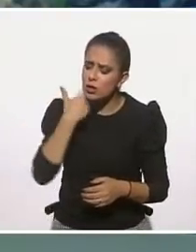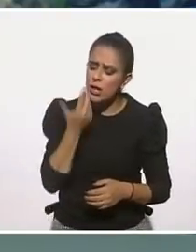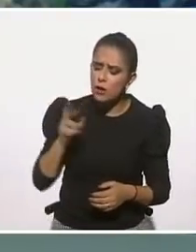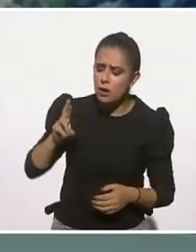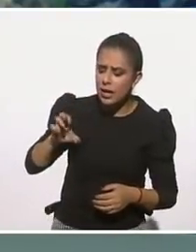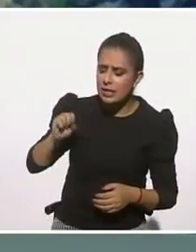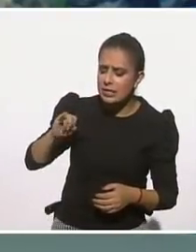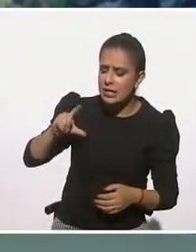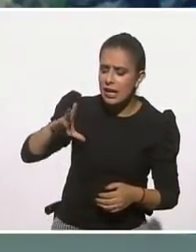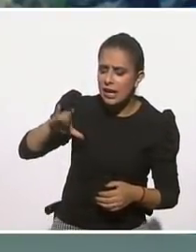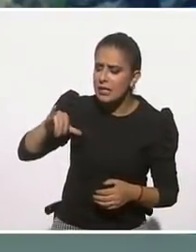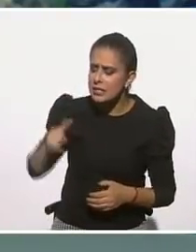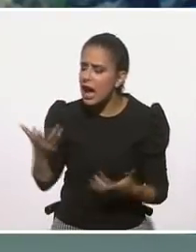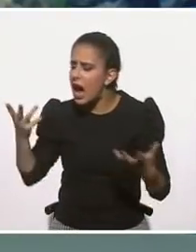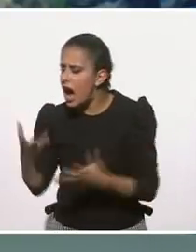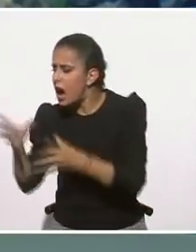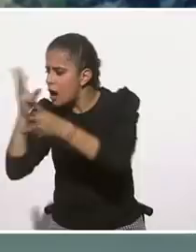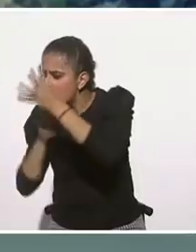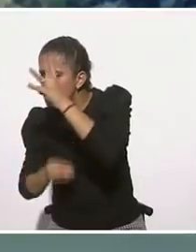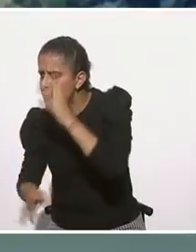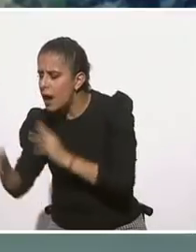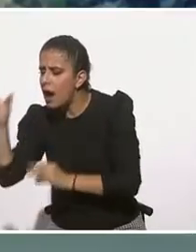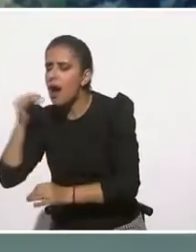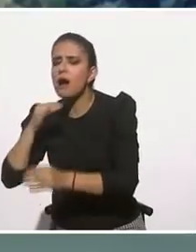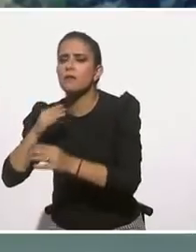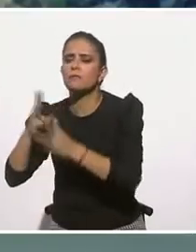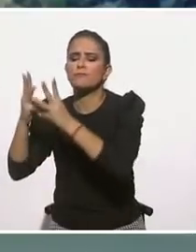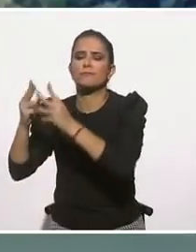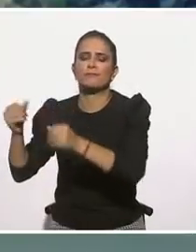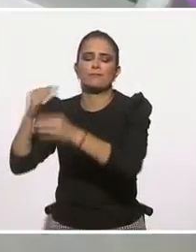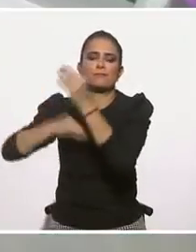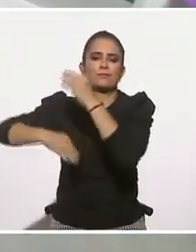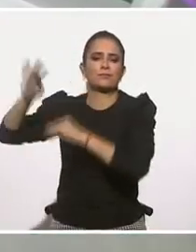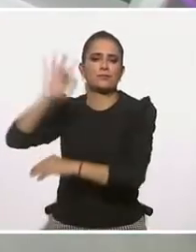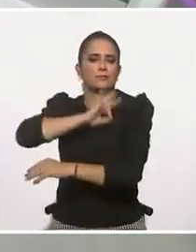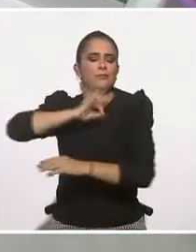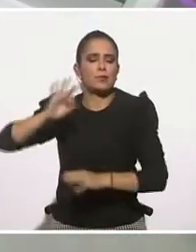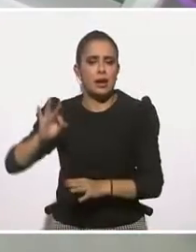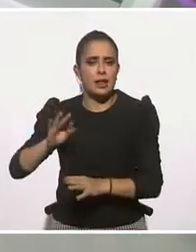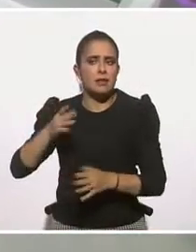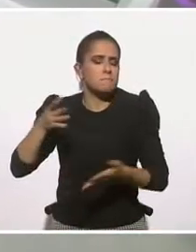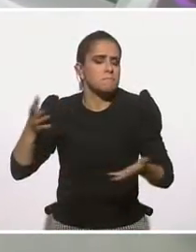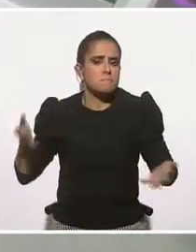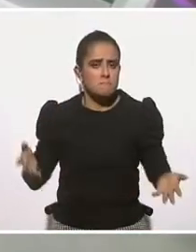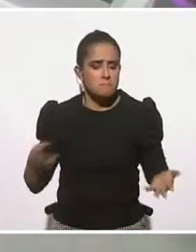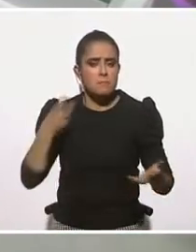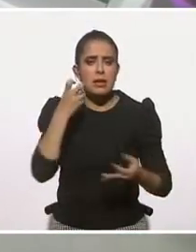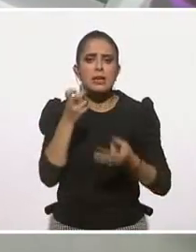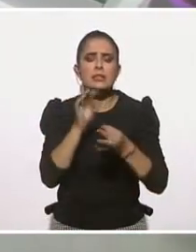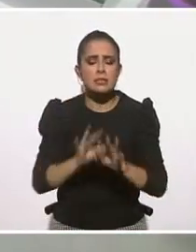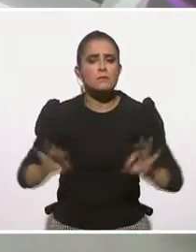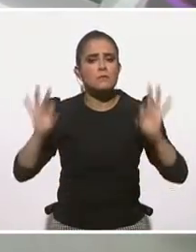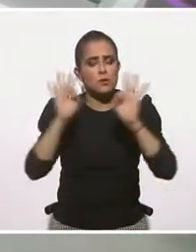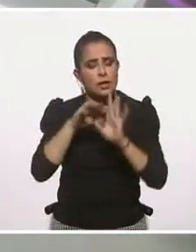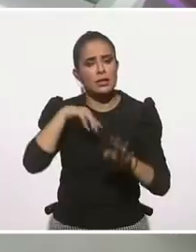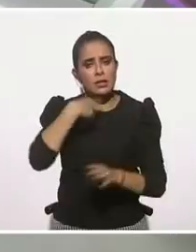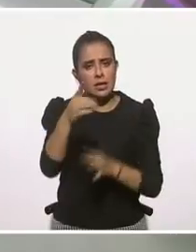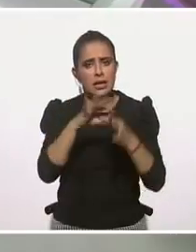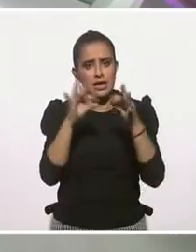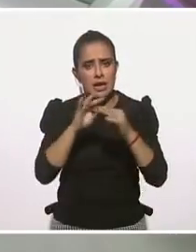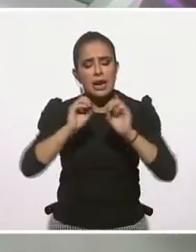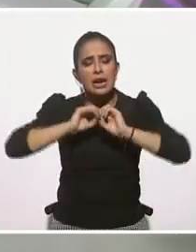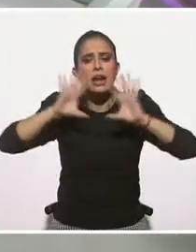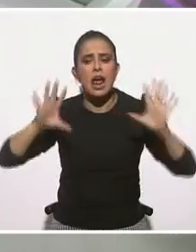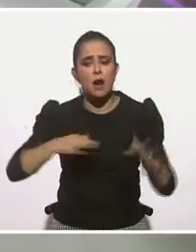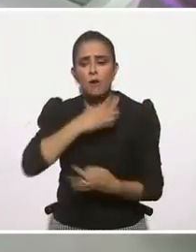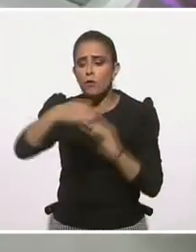pero si no llega el momento de ejercerlas probablemente no lo sea. Entonces, creo que sí es importante dejar un poco en claro esto.